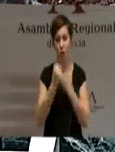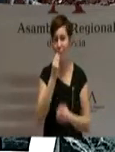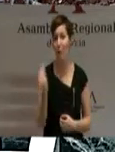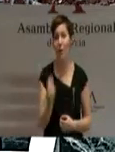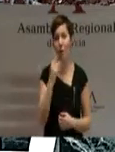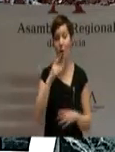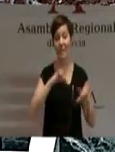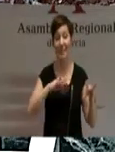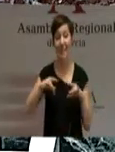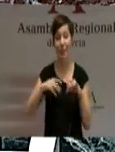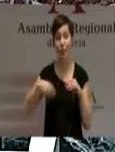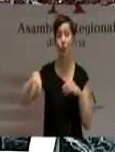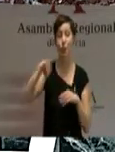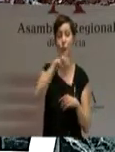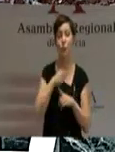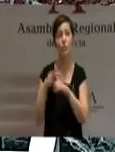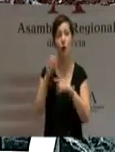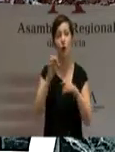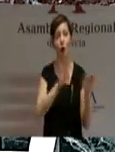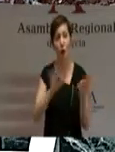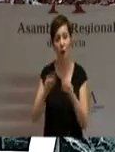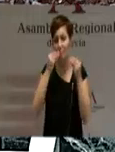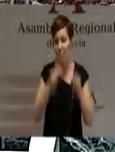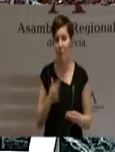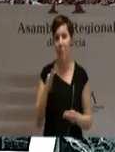territorio y sosteniendo el medioambiente.